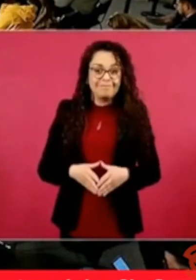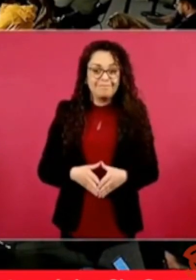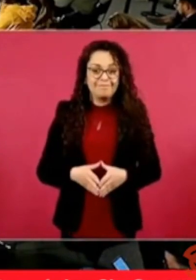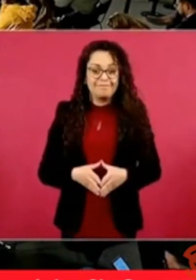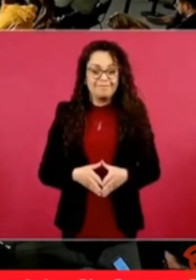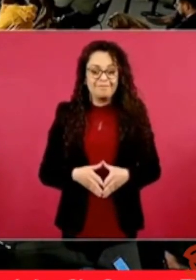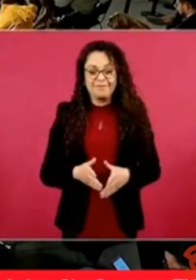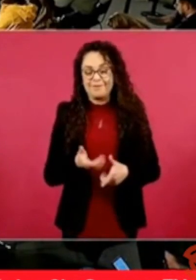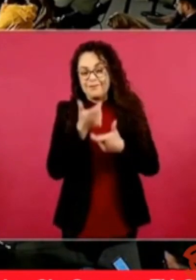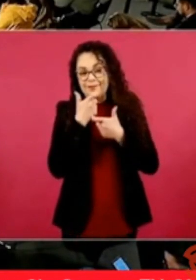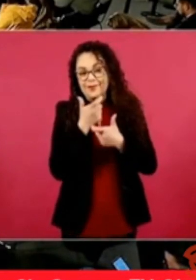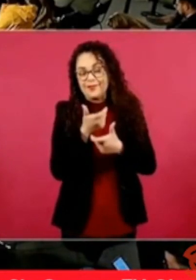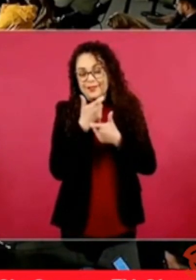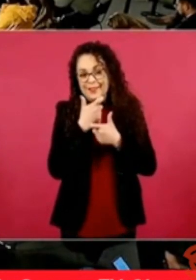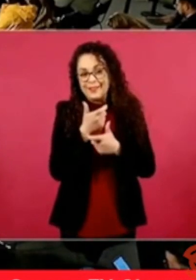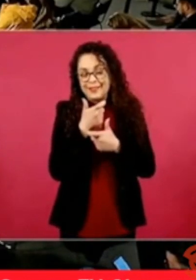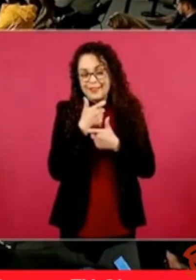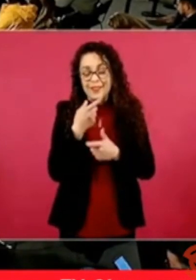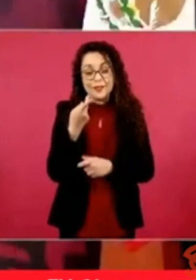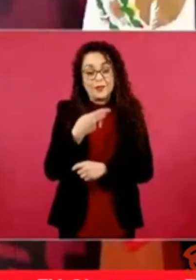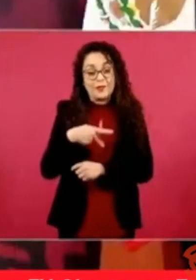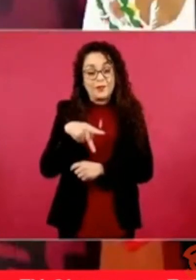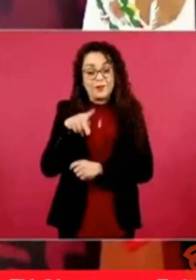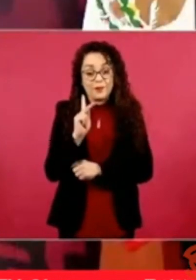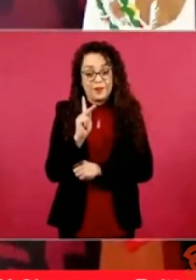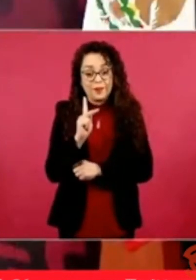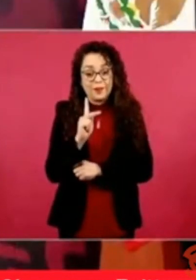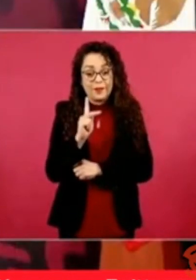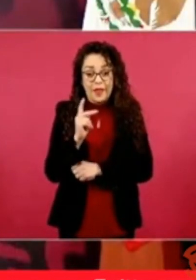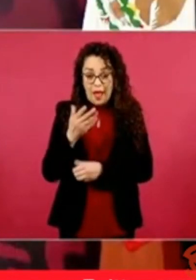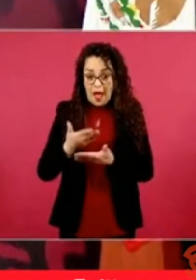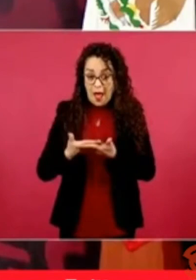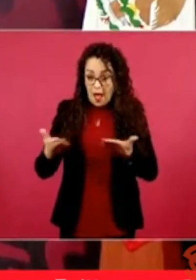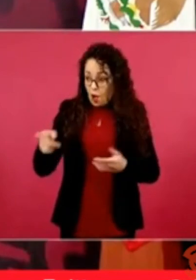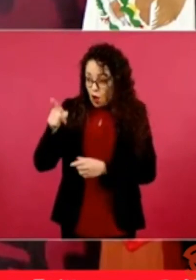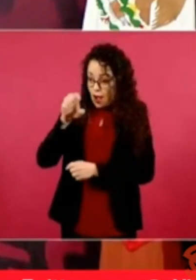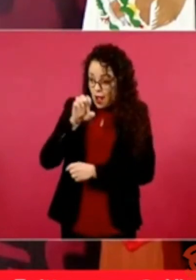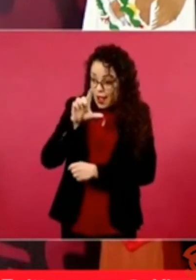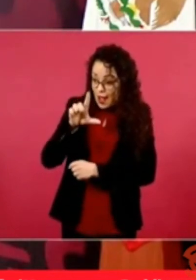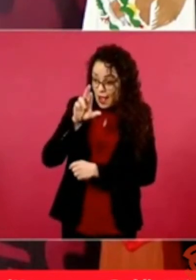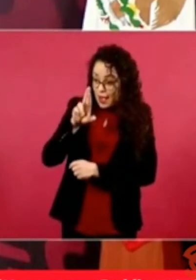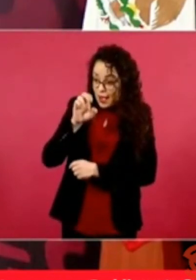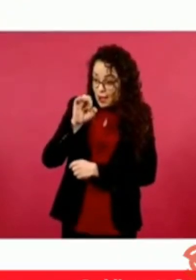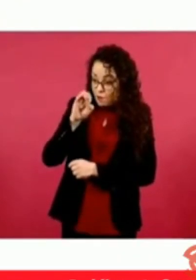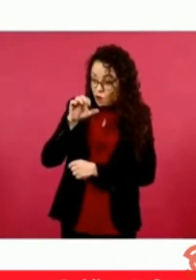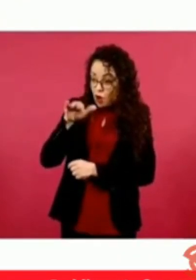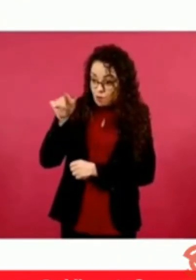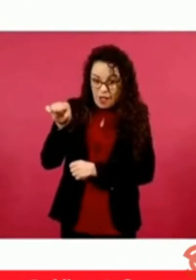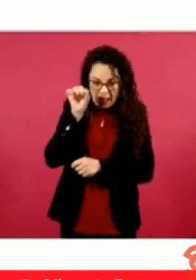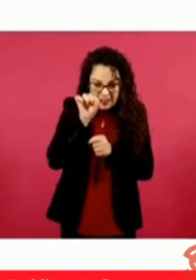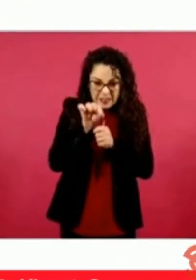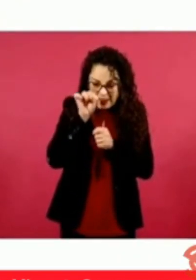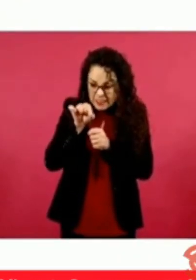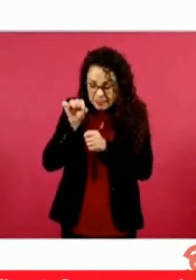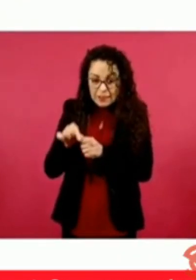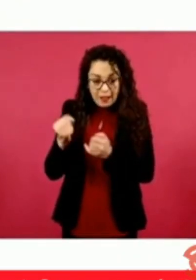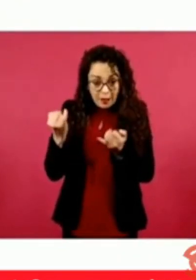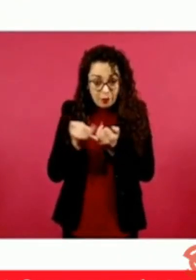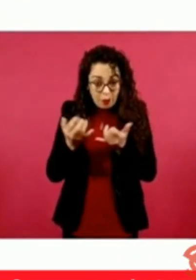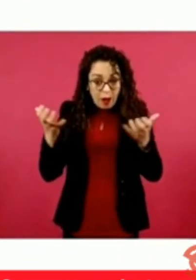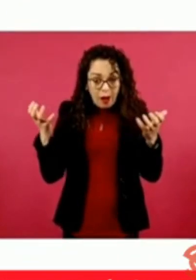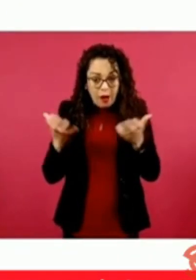pero ahora ya no hizo el ejercicio este el Reforma verdad de los alfileres este